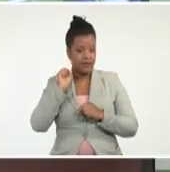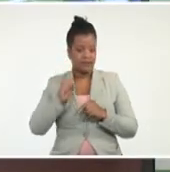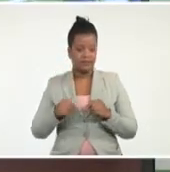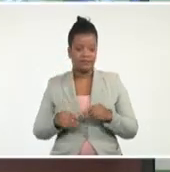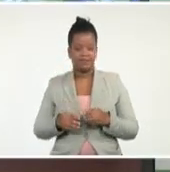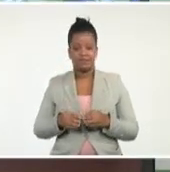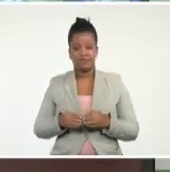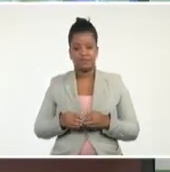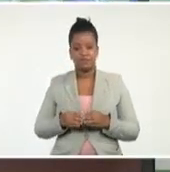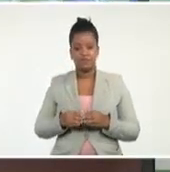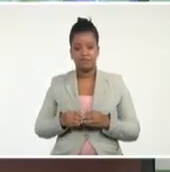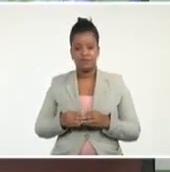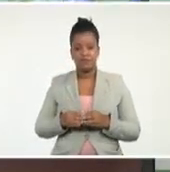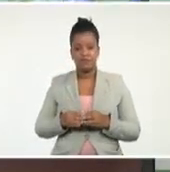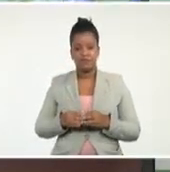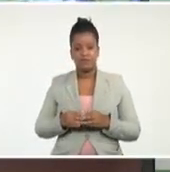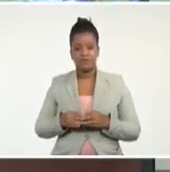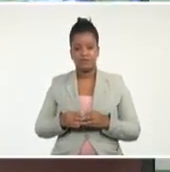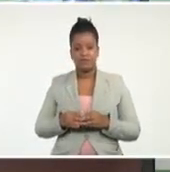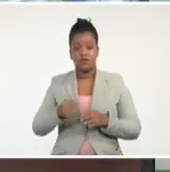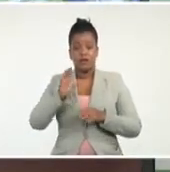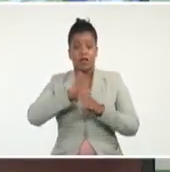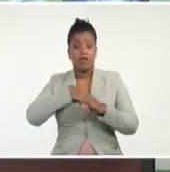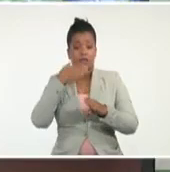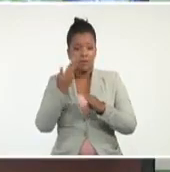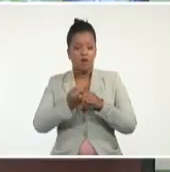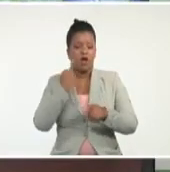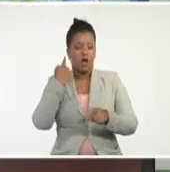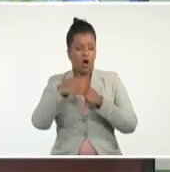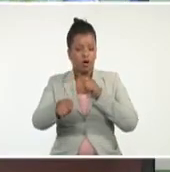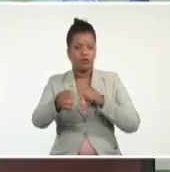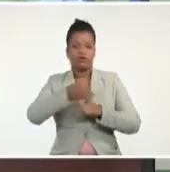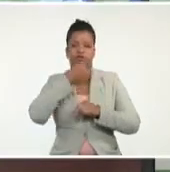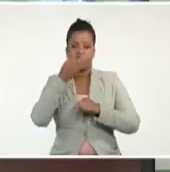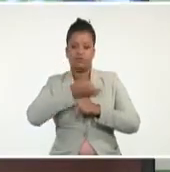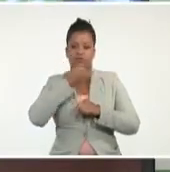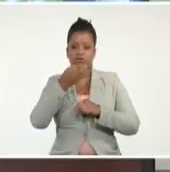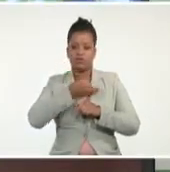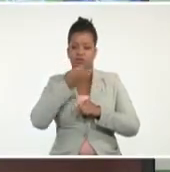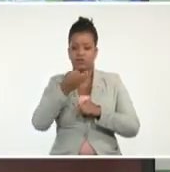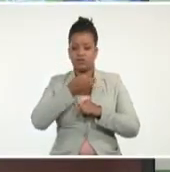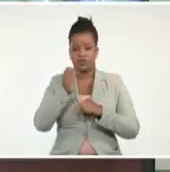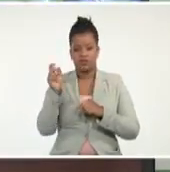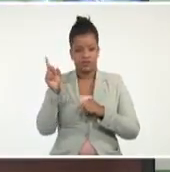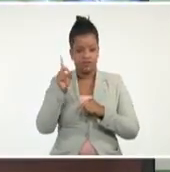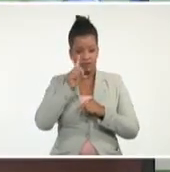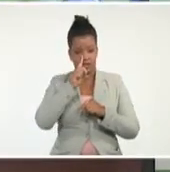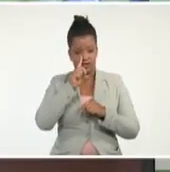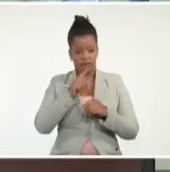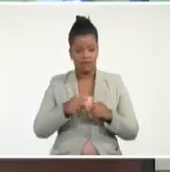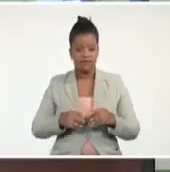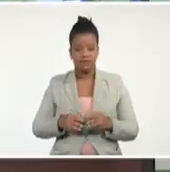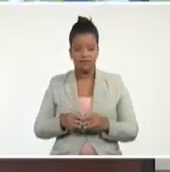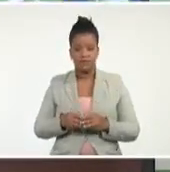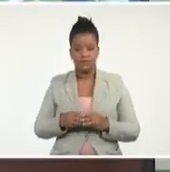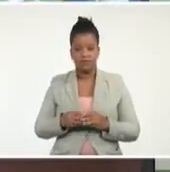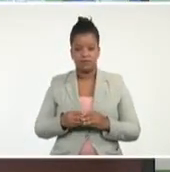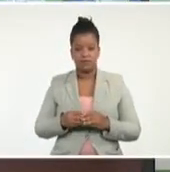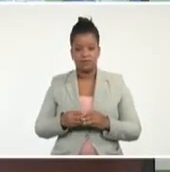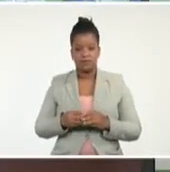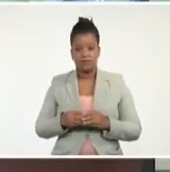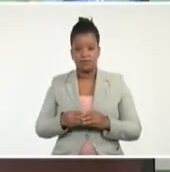este sistema y después les voy a hacer otros comentarios al final que espero que ustedes lo analicen bien.